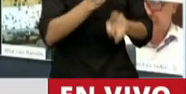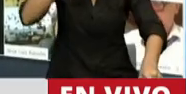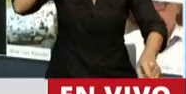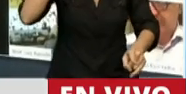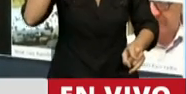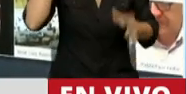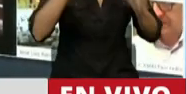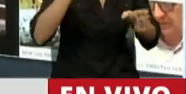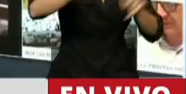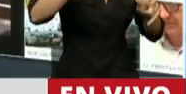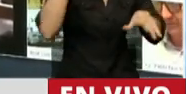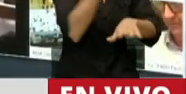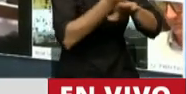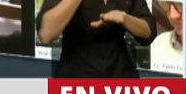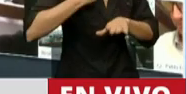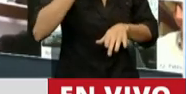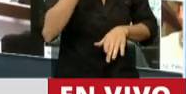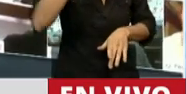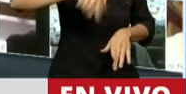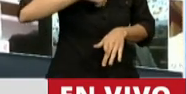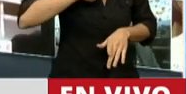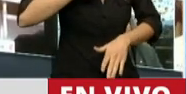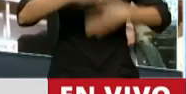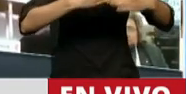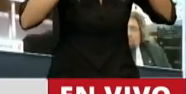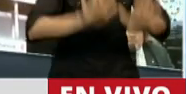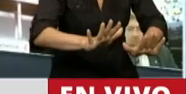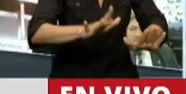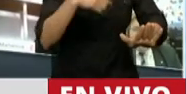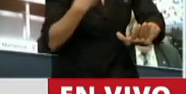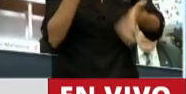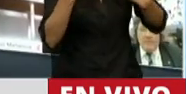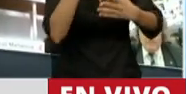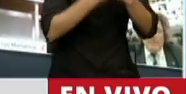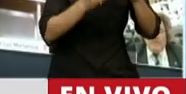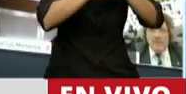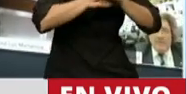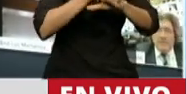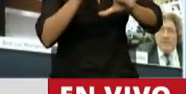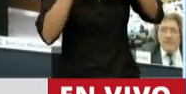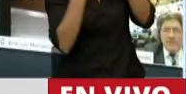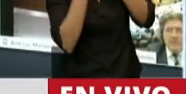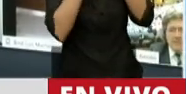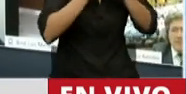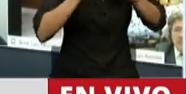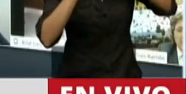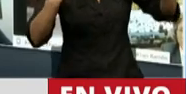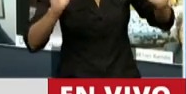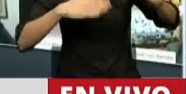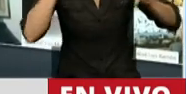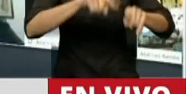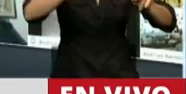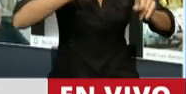recorremos ese camino podemos equivocarnos, podemos acertar, podemos tener mejores o peores resultados. Pero creo que hay una garantía que vamos a tener.